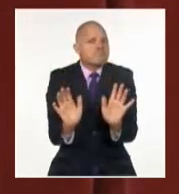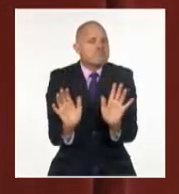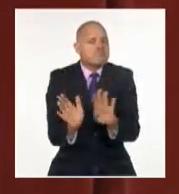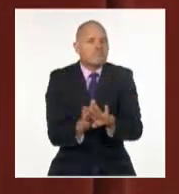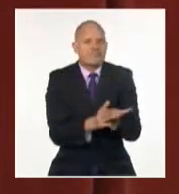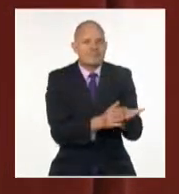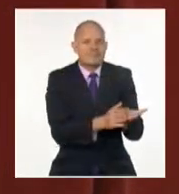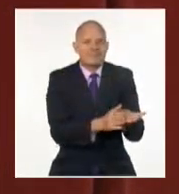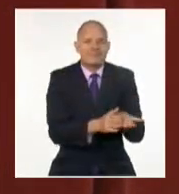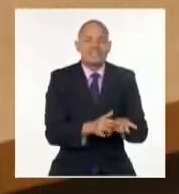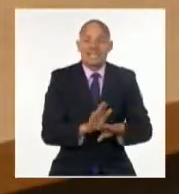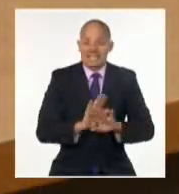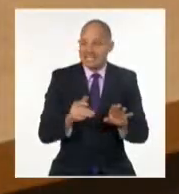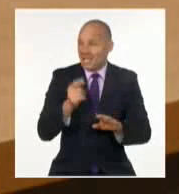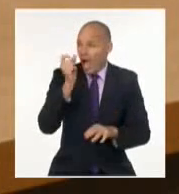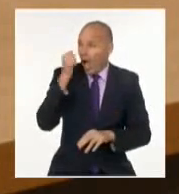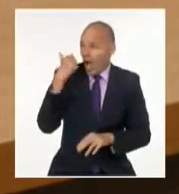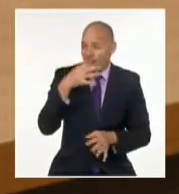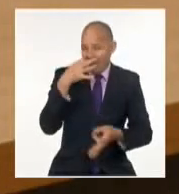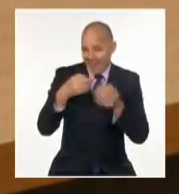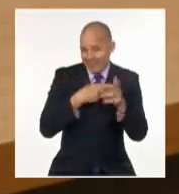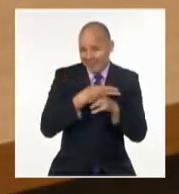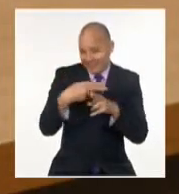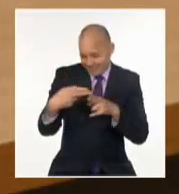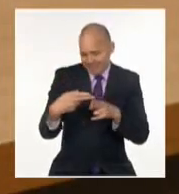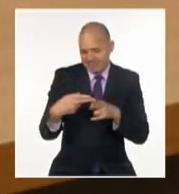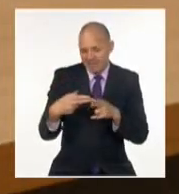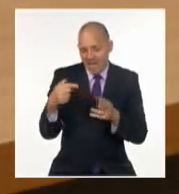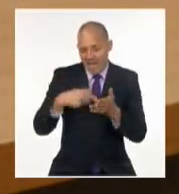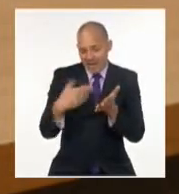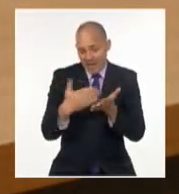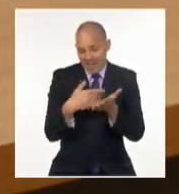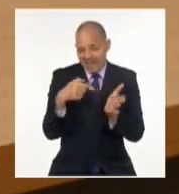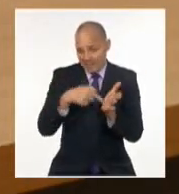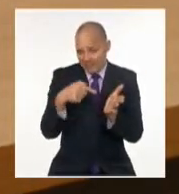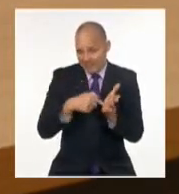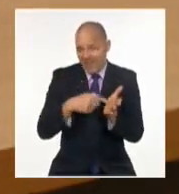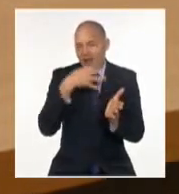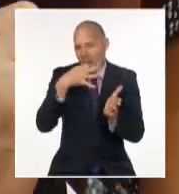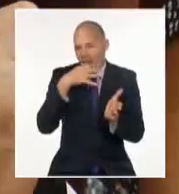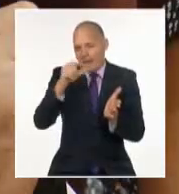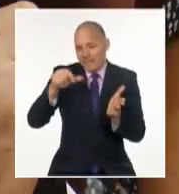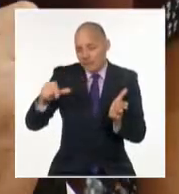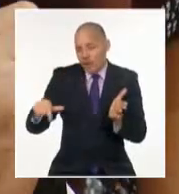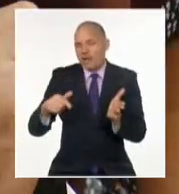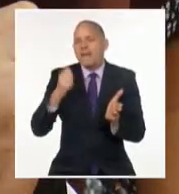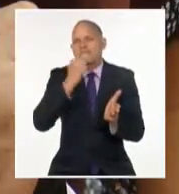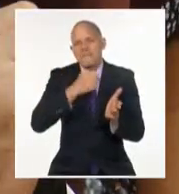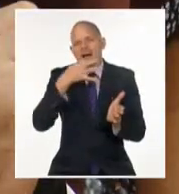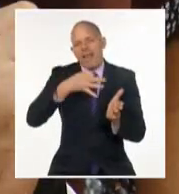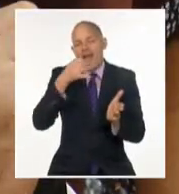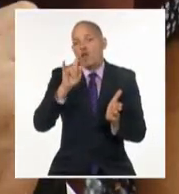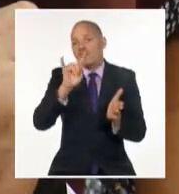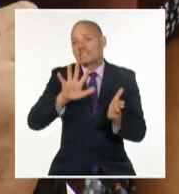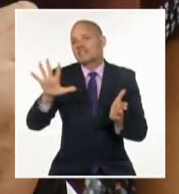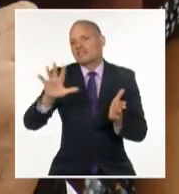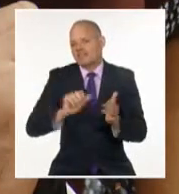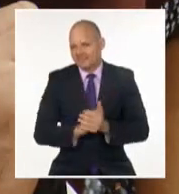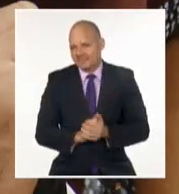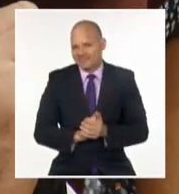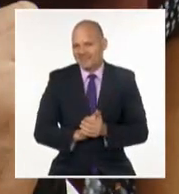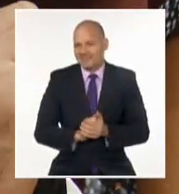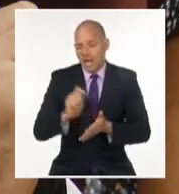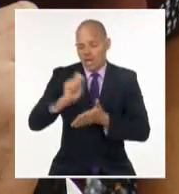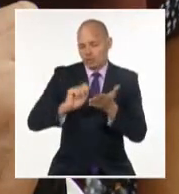95 testimonios integran el libro Yo conocí a Fidel, compilado por el periodista Wilmer Rodríguez Fernández, bajo el